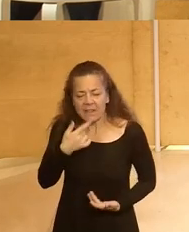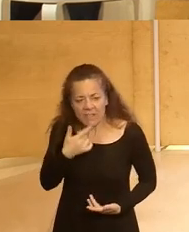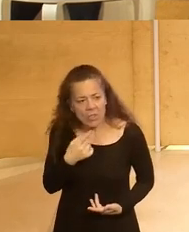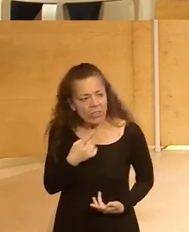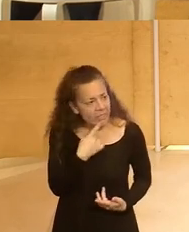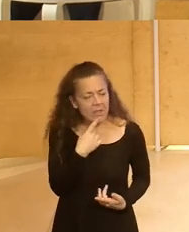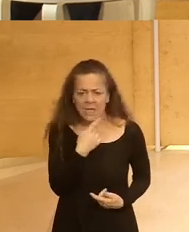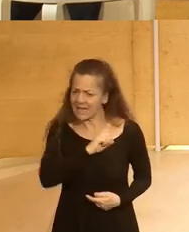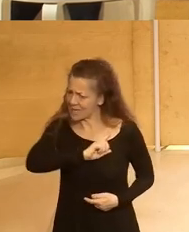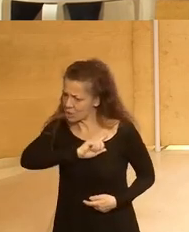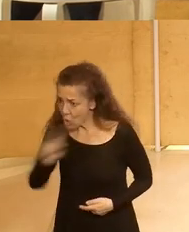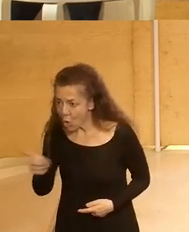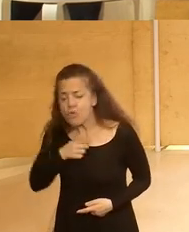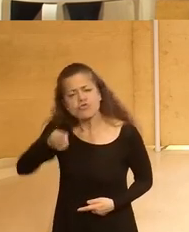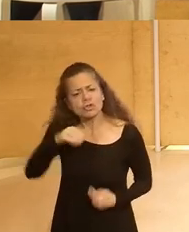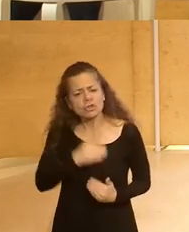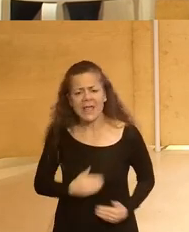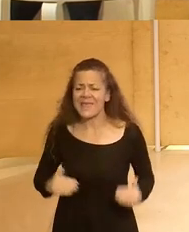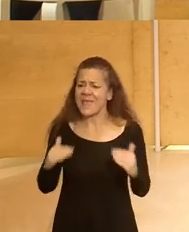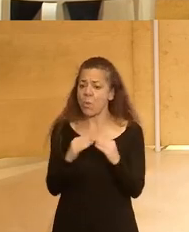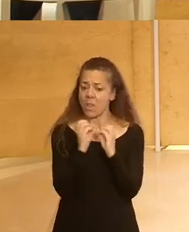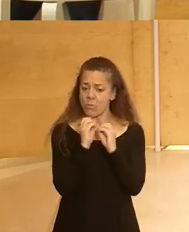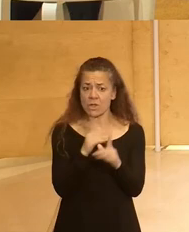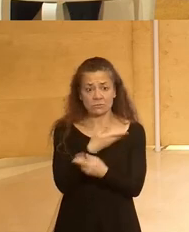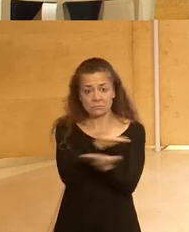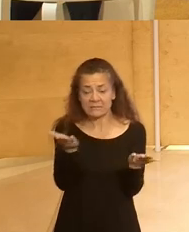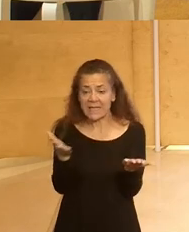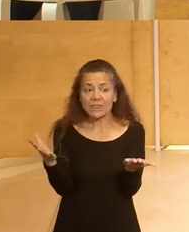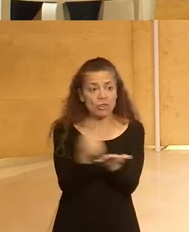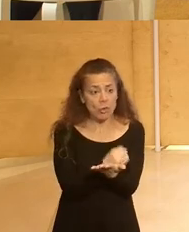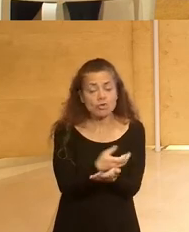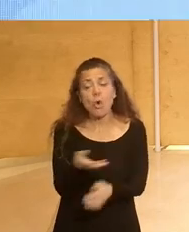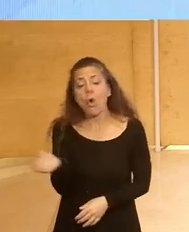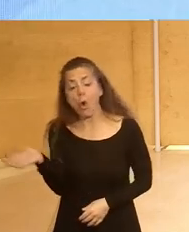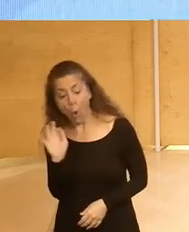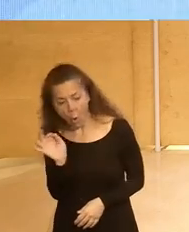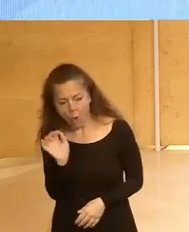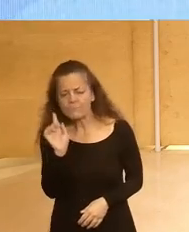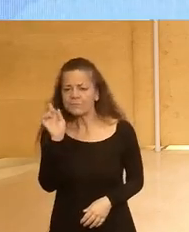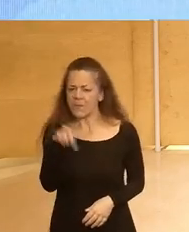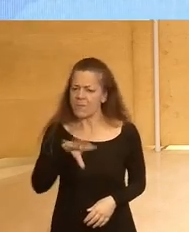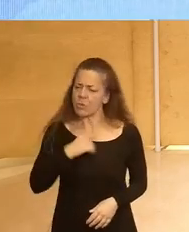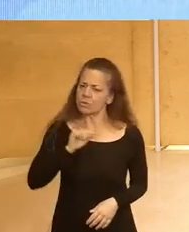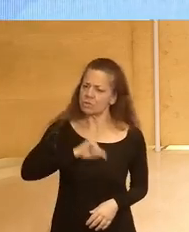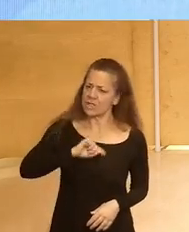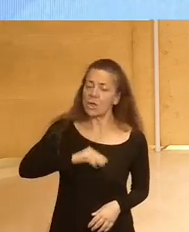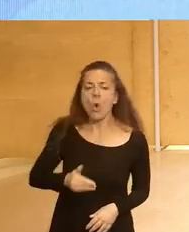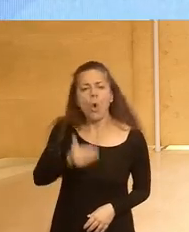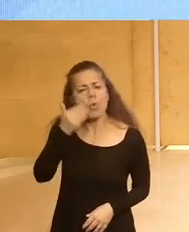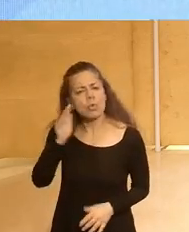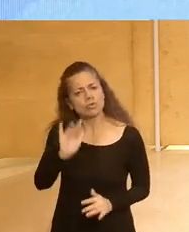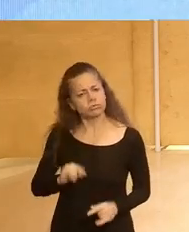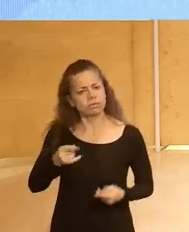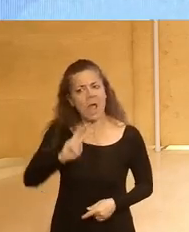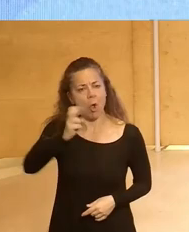que no que somos igual de buenos que los demás o incluso podemos sentir un orgullo adicional